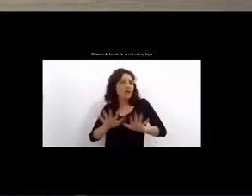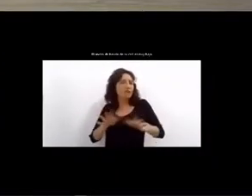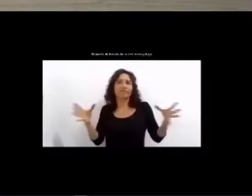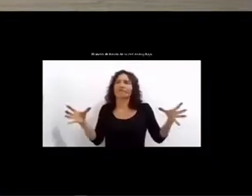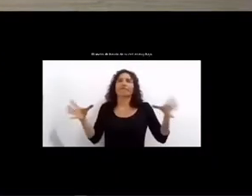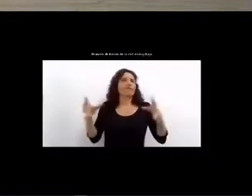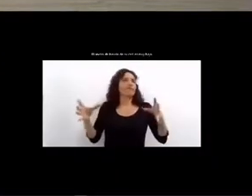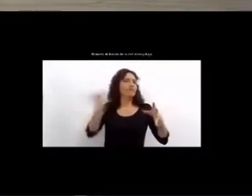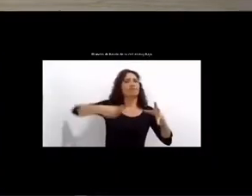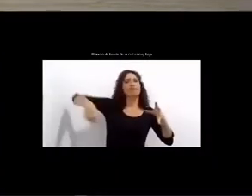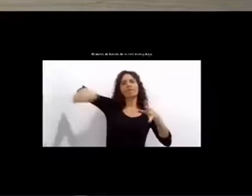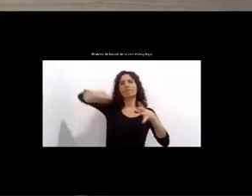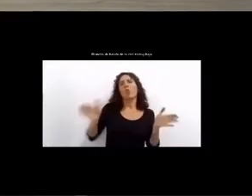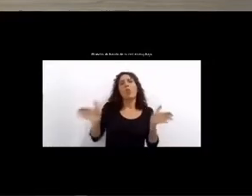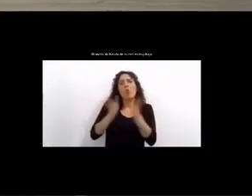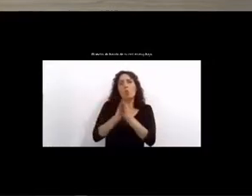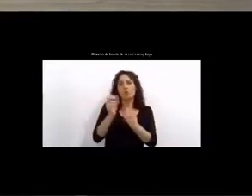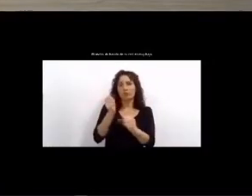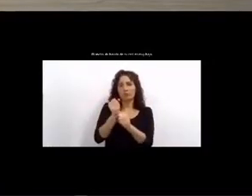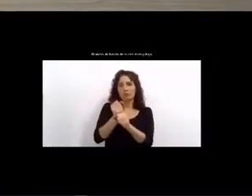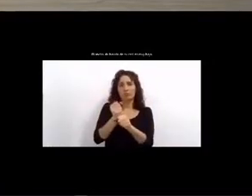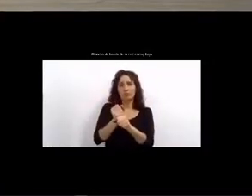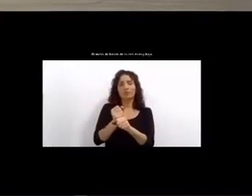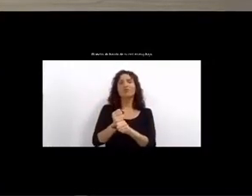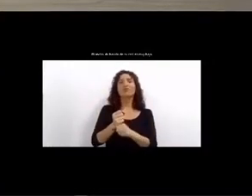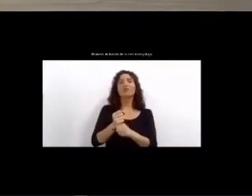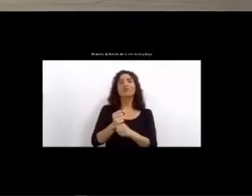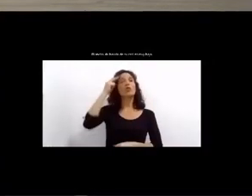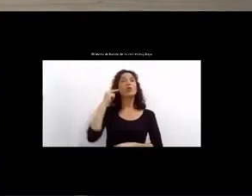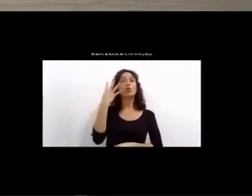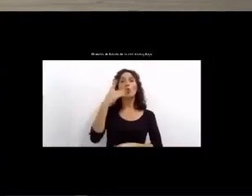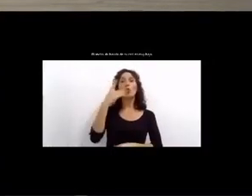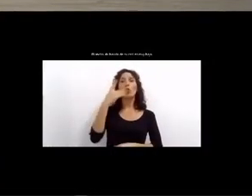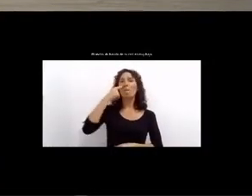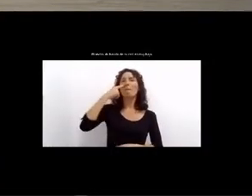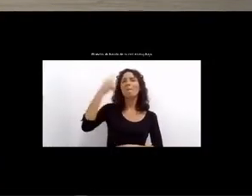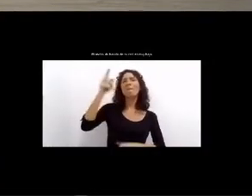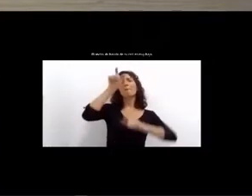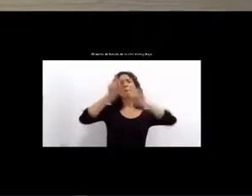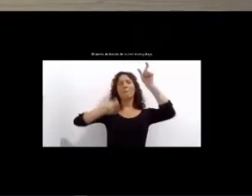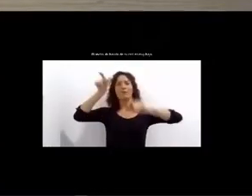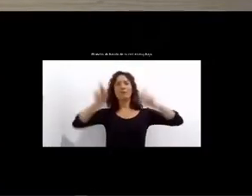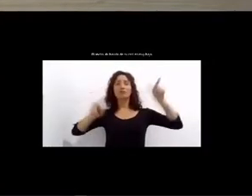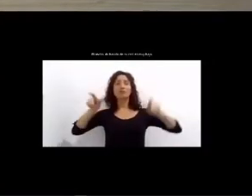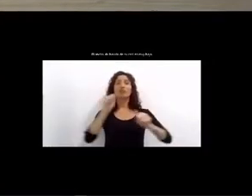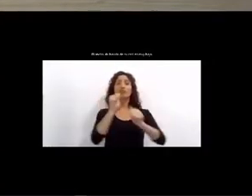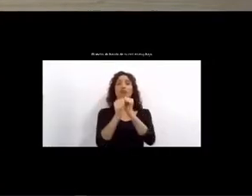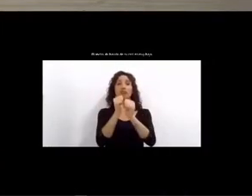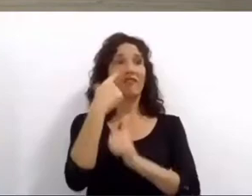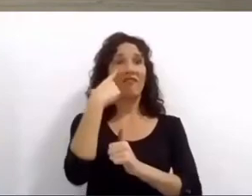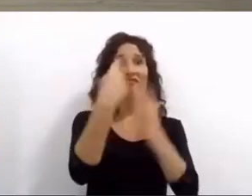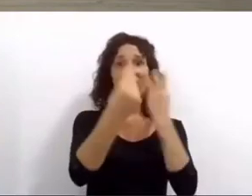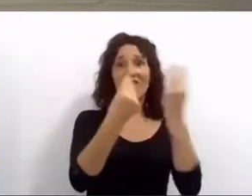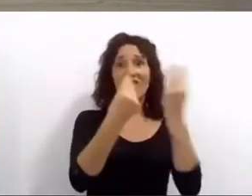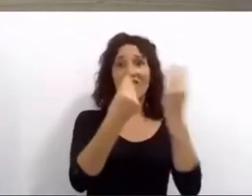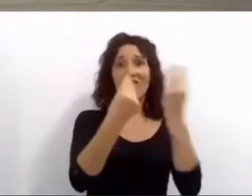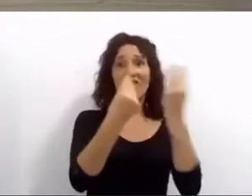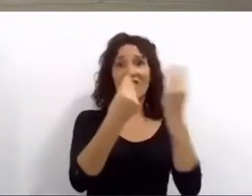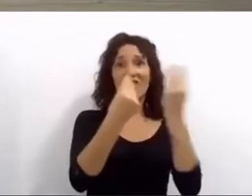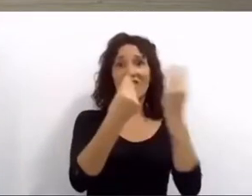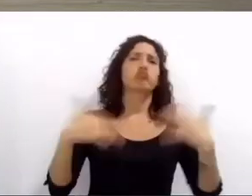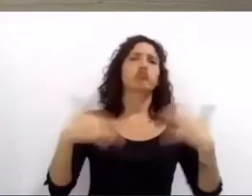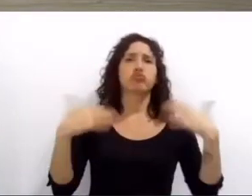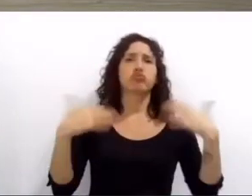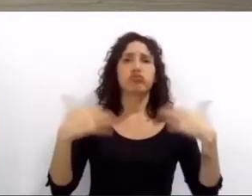magnitud, asistiendo a más de 394.000 rosarinos y rosarinas y ya llevando repartidos más de 6 millones de